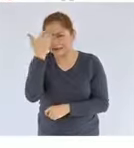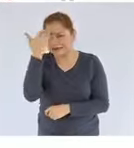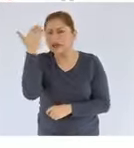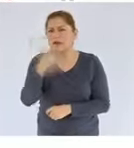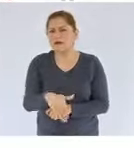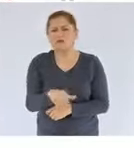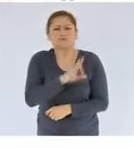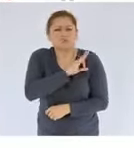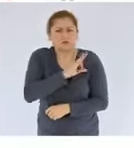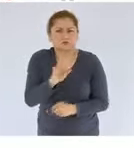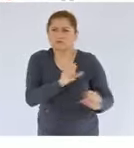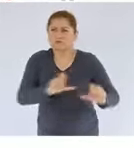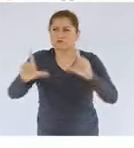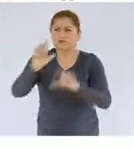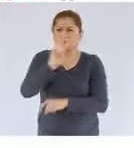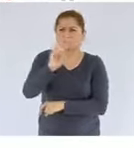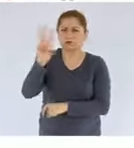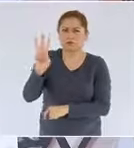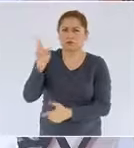a nuestra página.